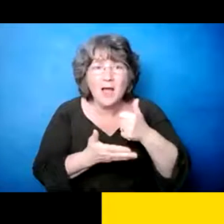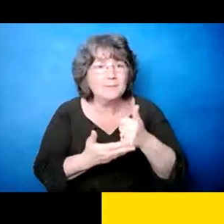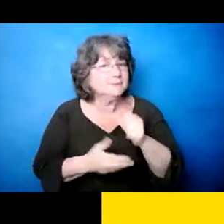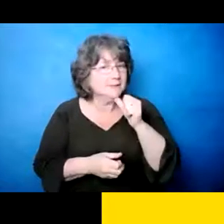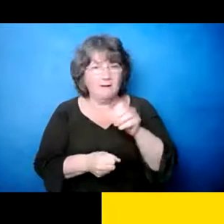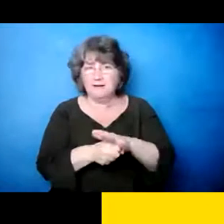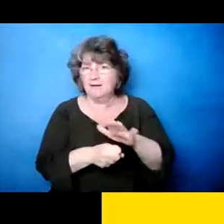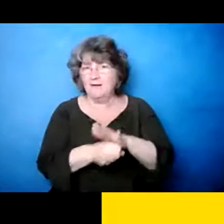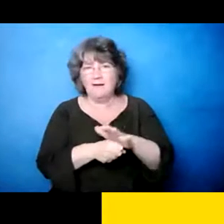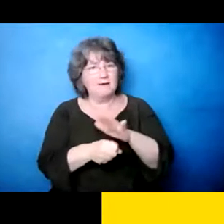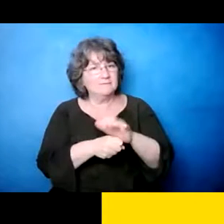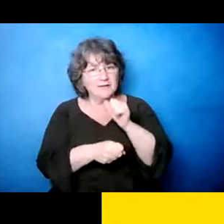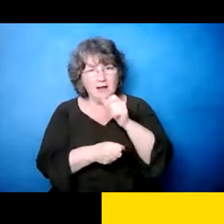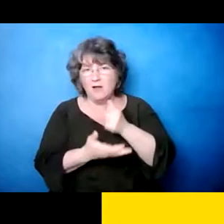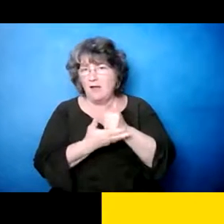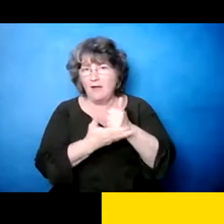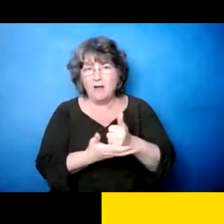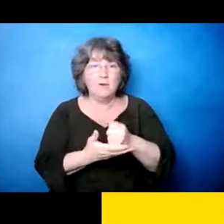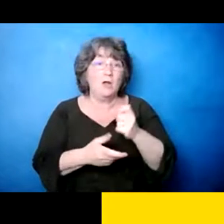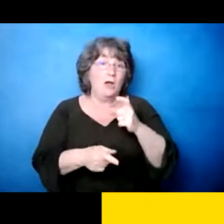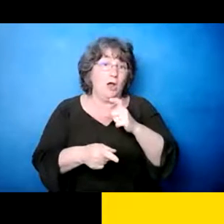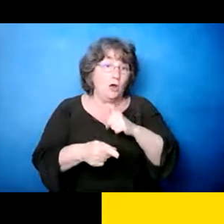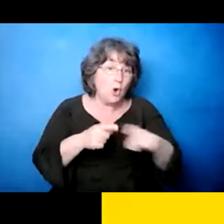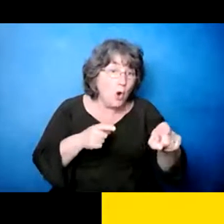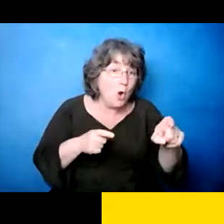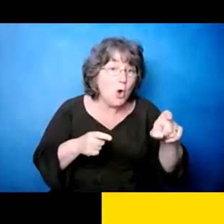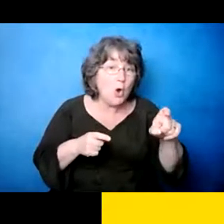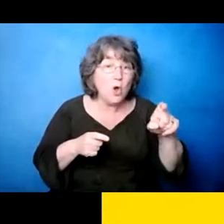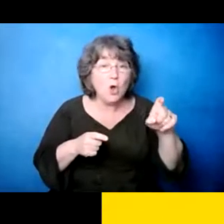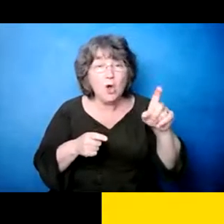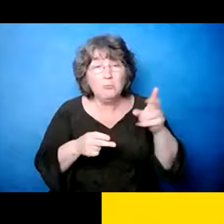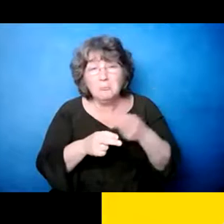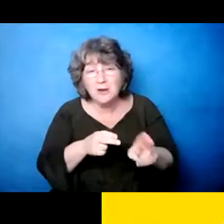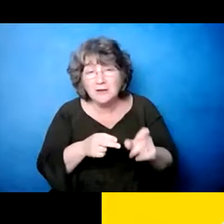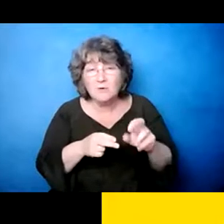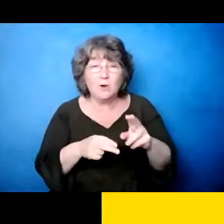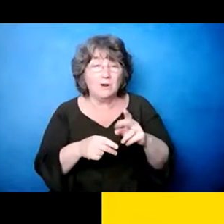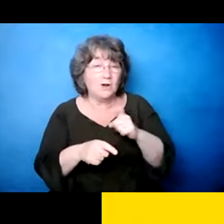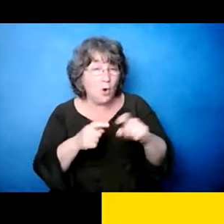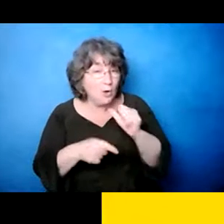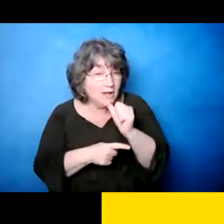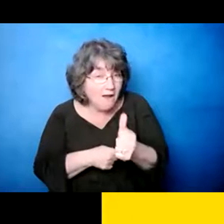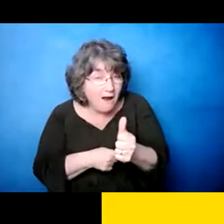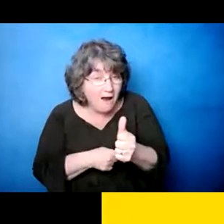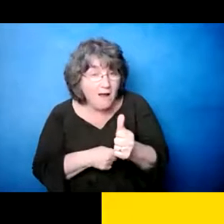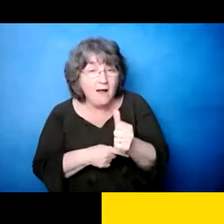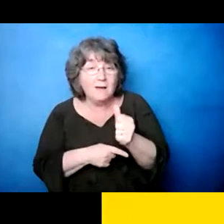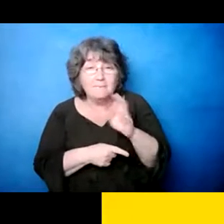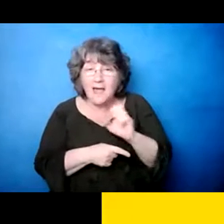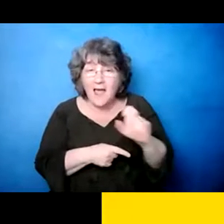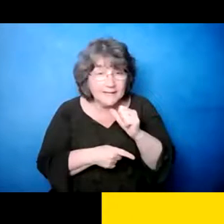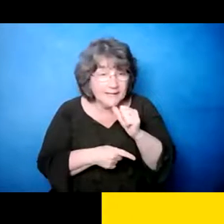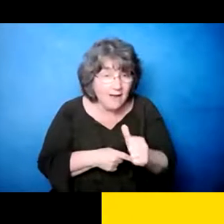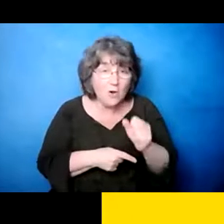a quién llamar y, y, la, y la respuesta no fue suficiente y no había recursos para ayudarles. Y ellas, ellos, ellos